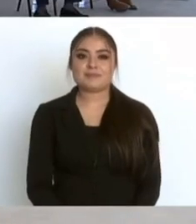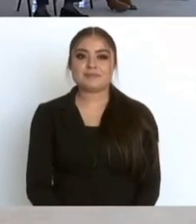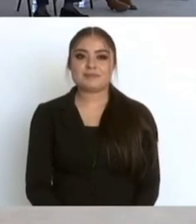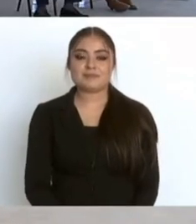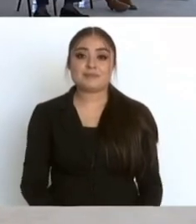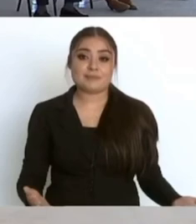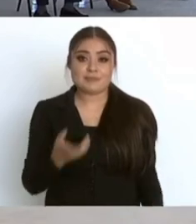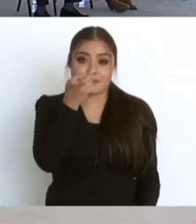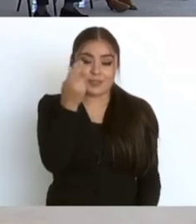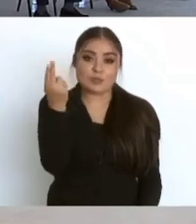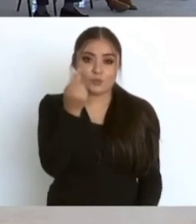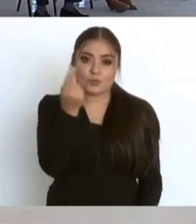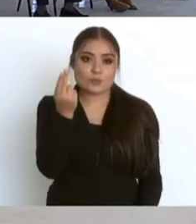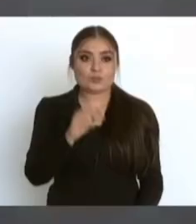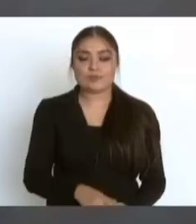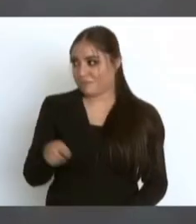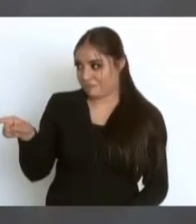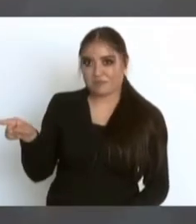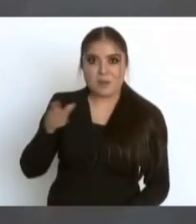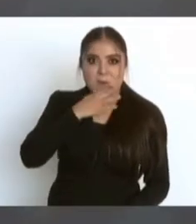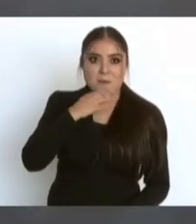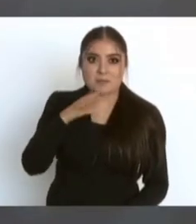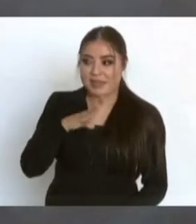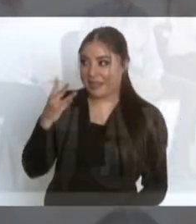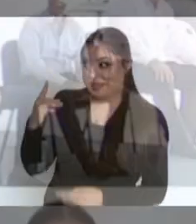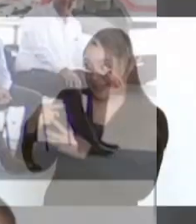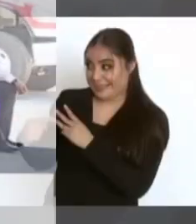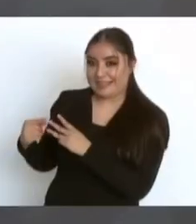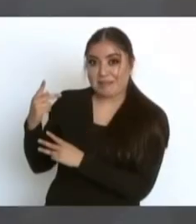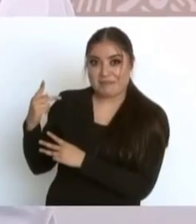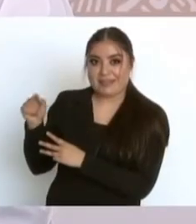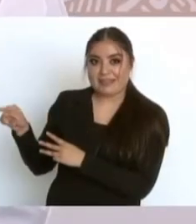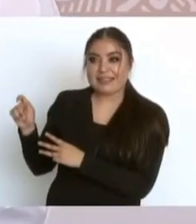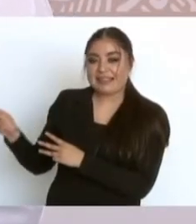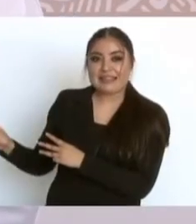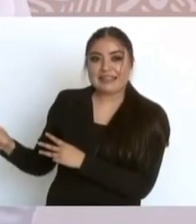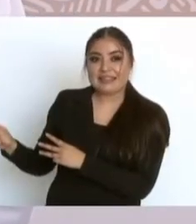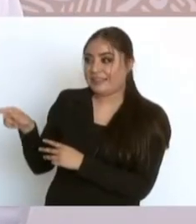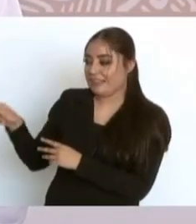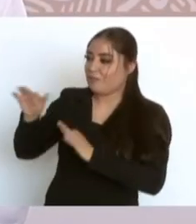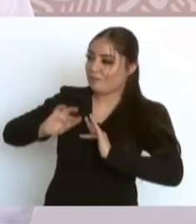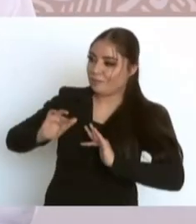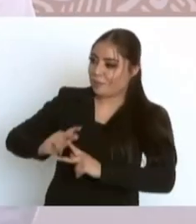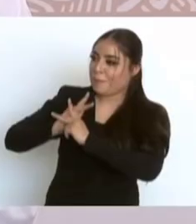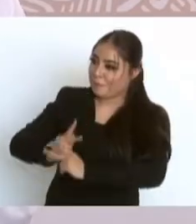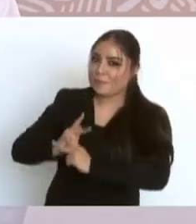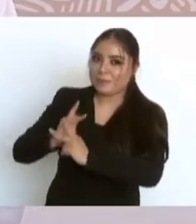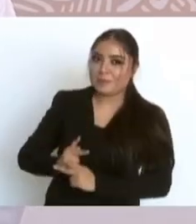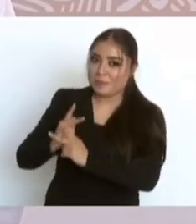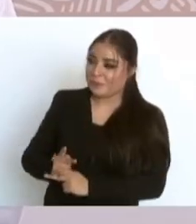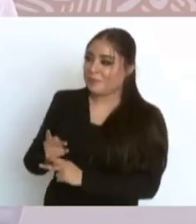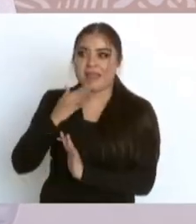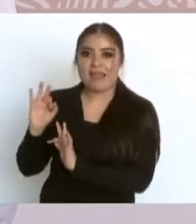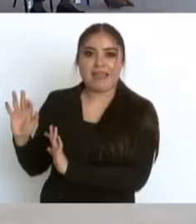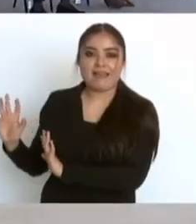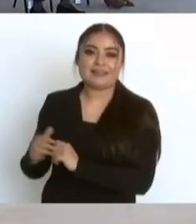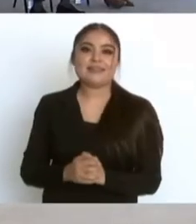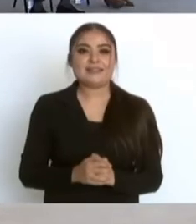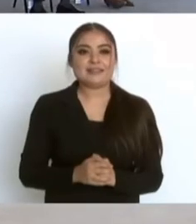Se necesita. Y este hombre tiene las tres P, presencia, prudencia y paciencia sobre todo.